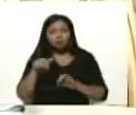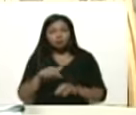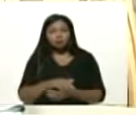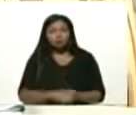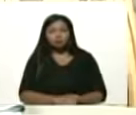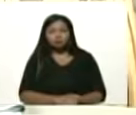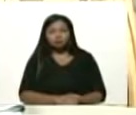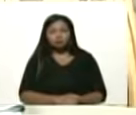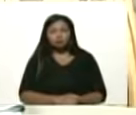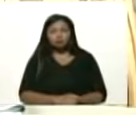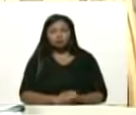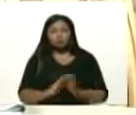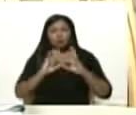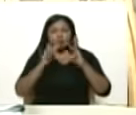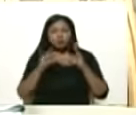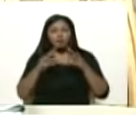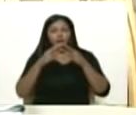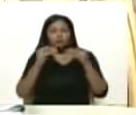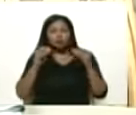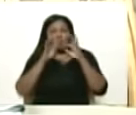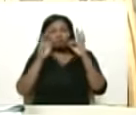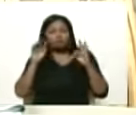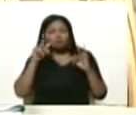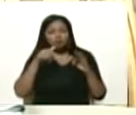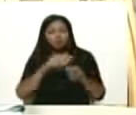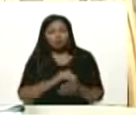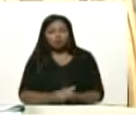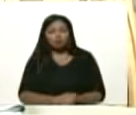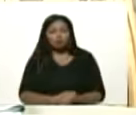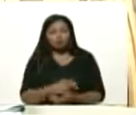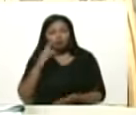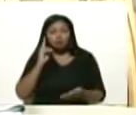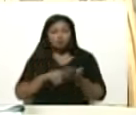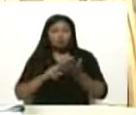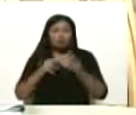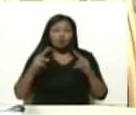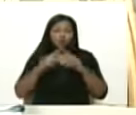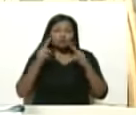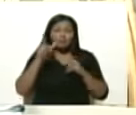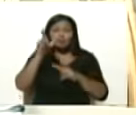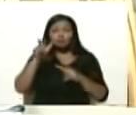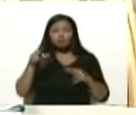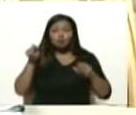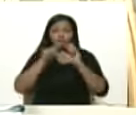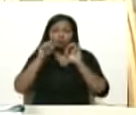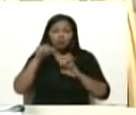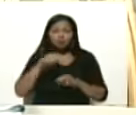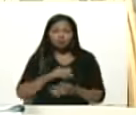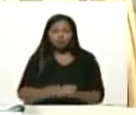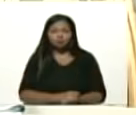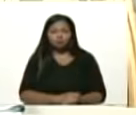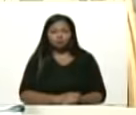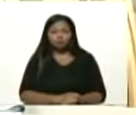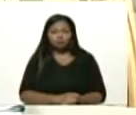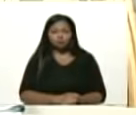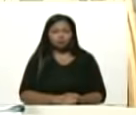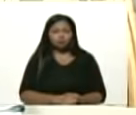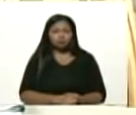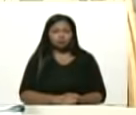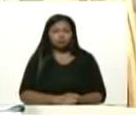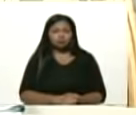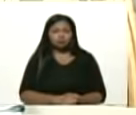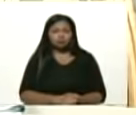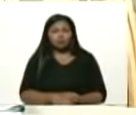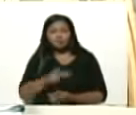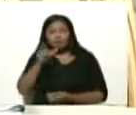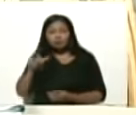con un comentario a flor de piel de verdad conseguir gente como el Chino Khan cuesta gente con